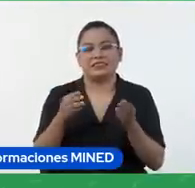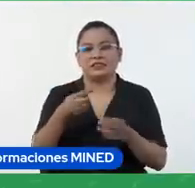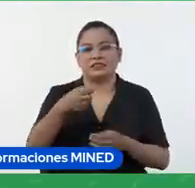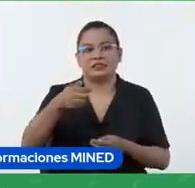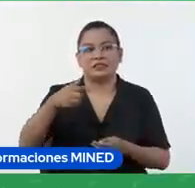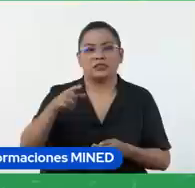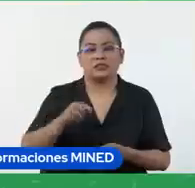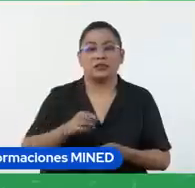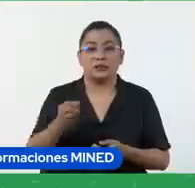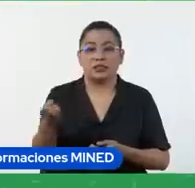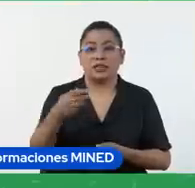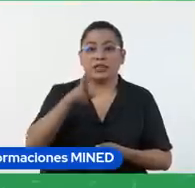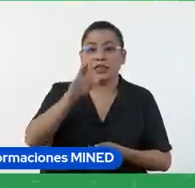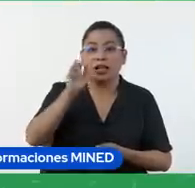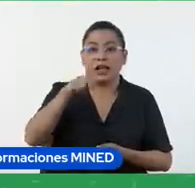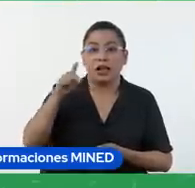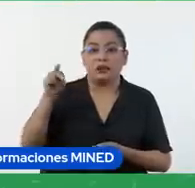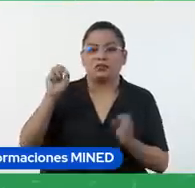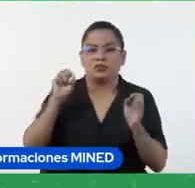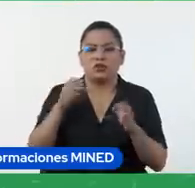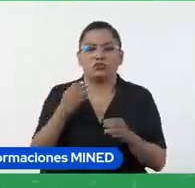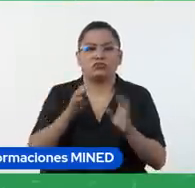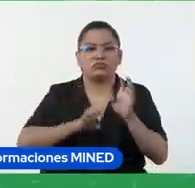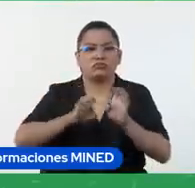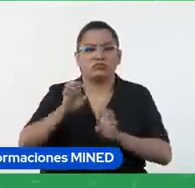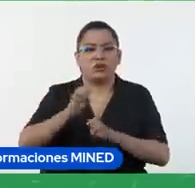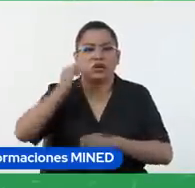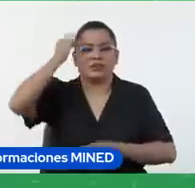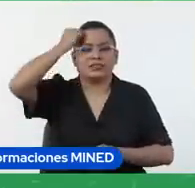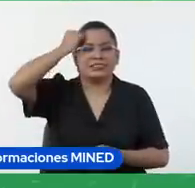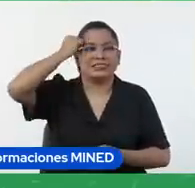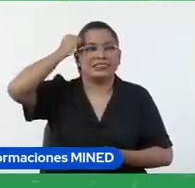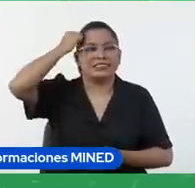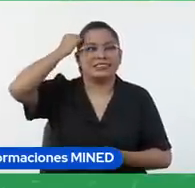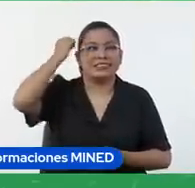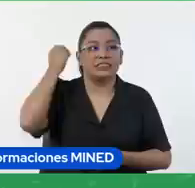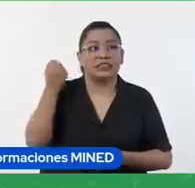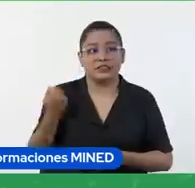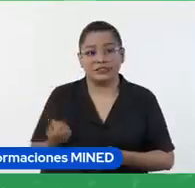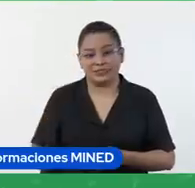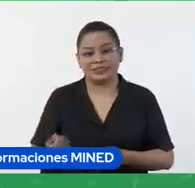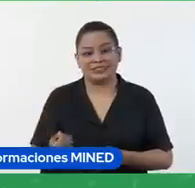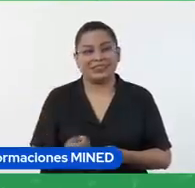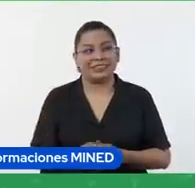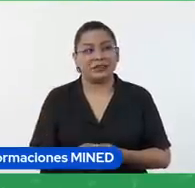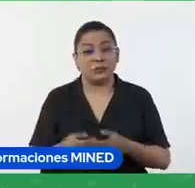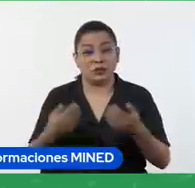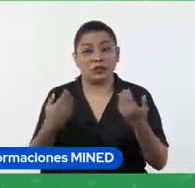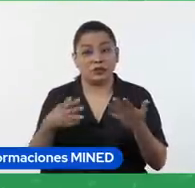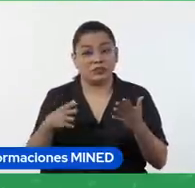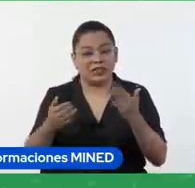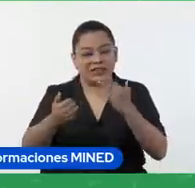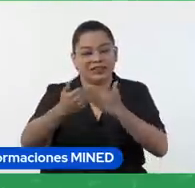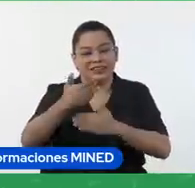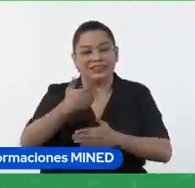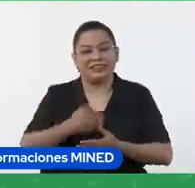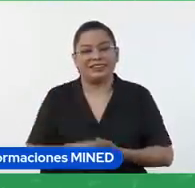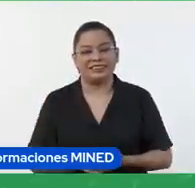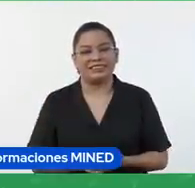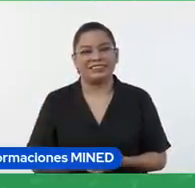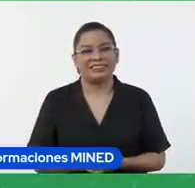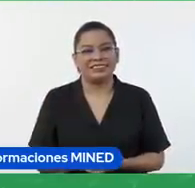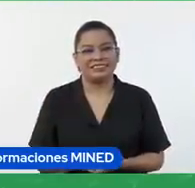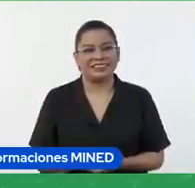tres aplicaciones que podrás usar para evaluar el aprendizaje de los alumnos pero en realidad ya sus